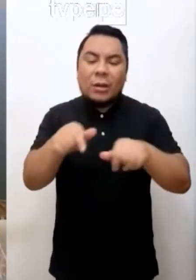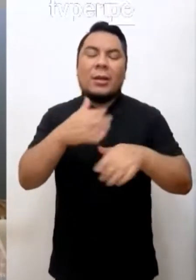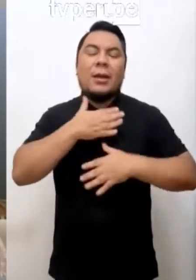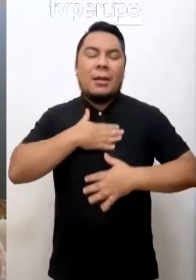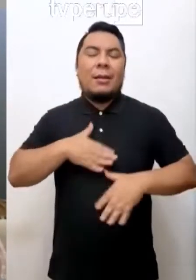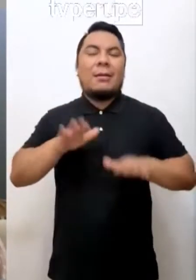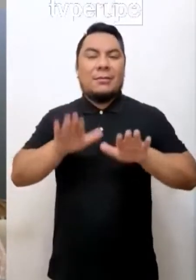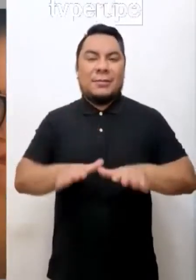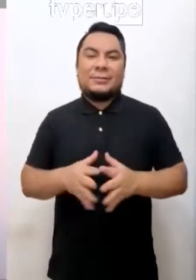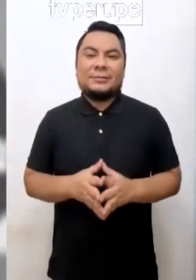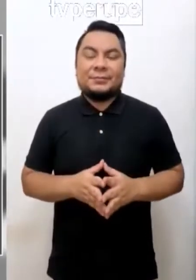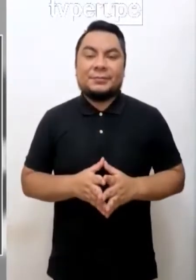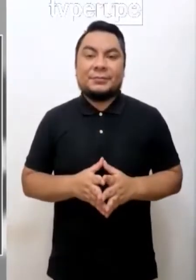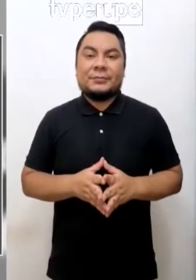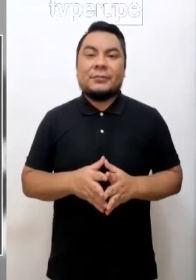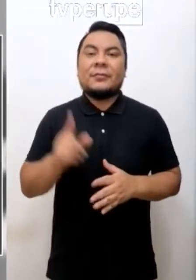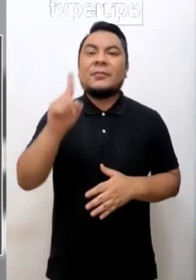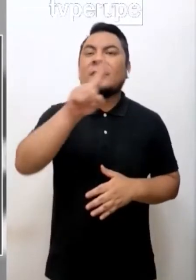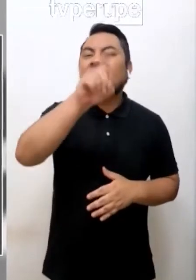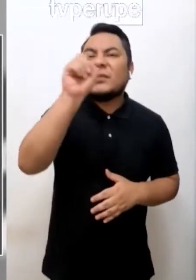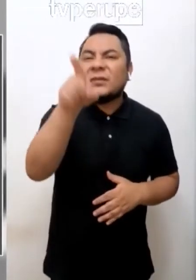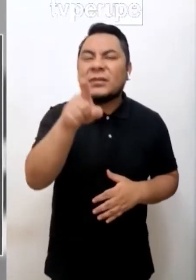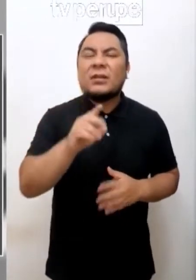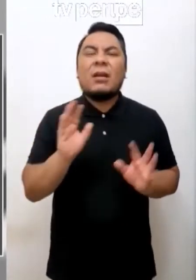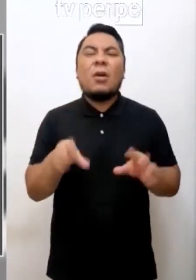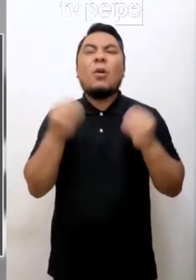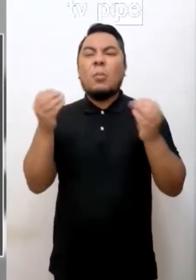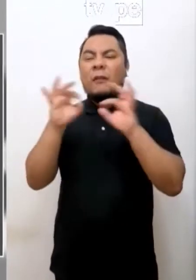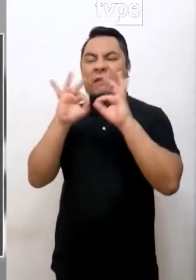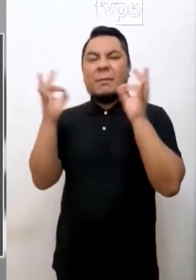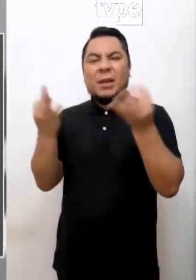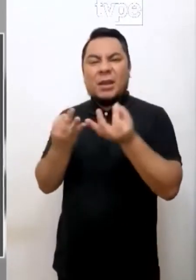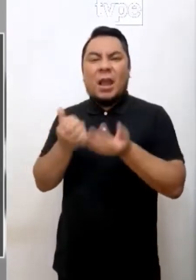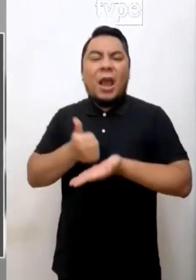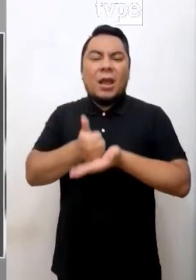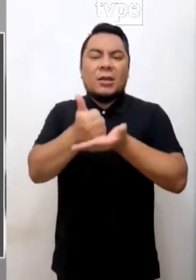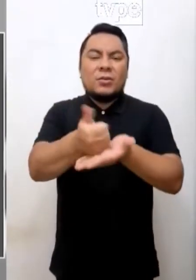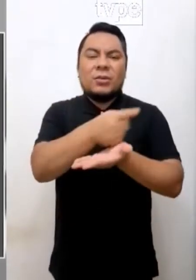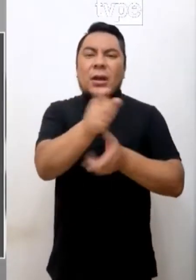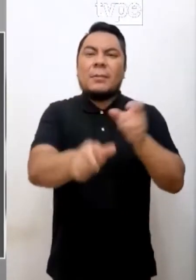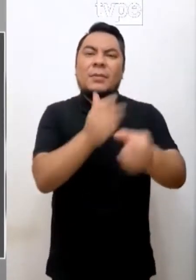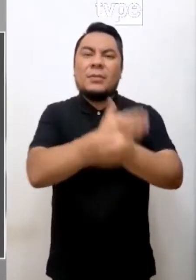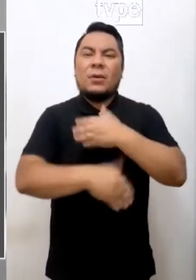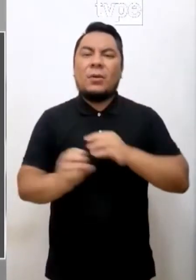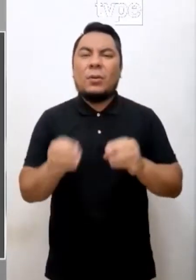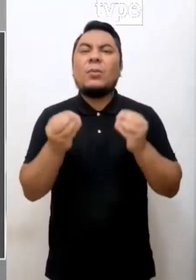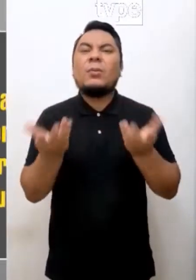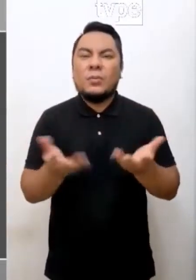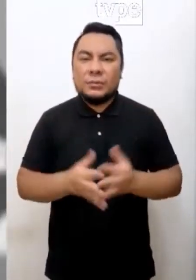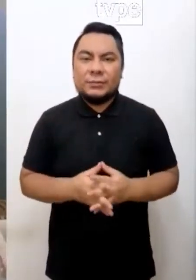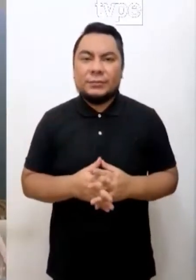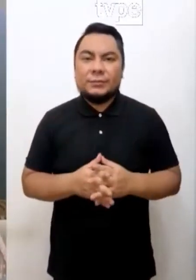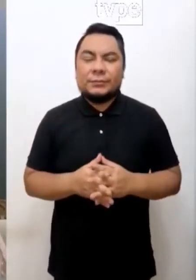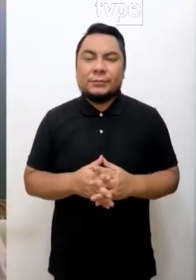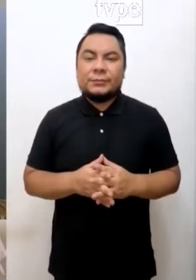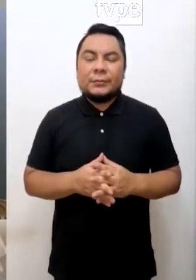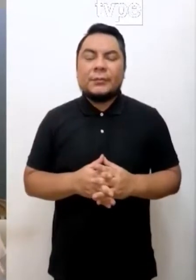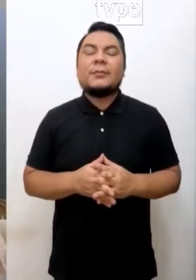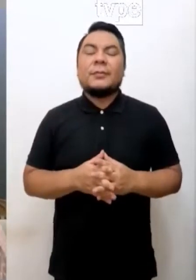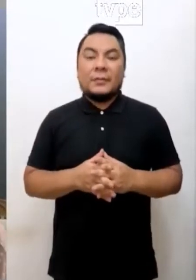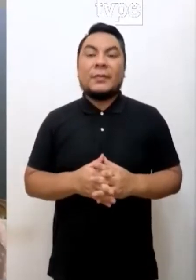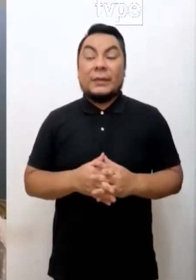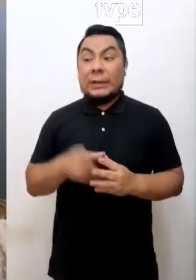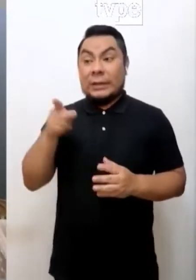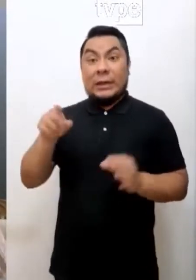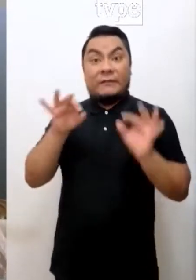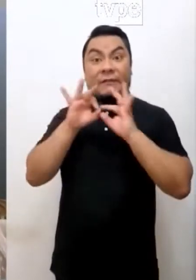calma y a la tranquilidad. Los familiares, ¿cómo pueden ayudar a estas personas en esta situación? ¿Cómo